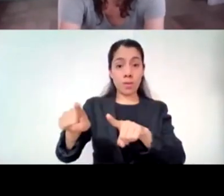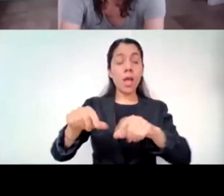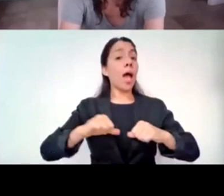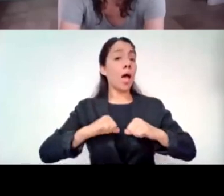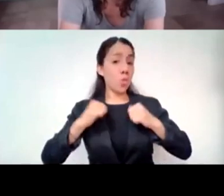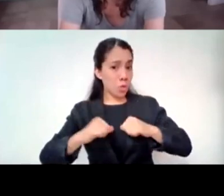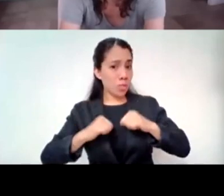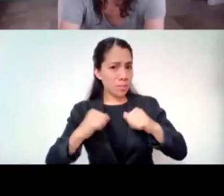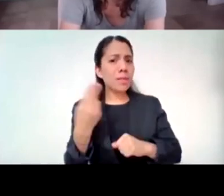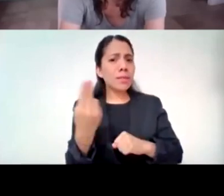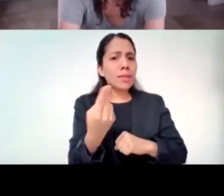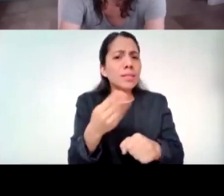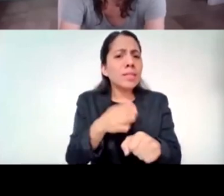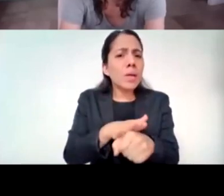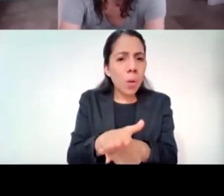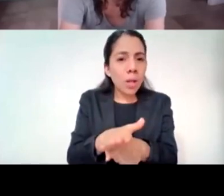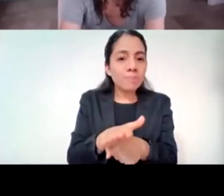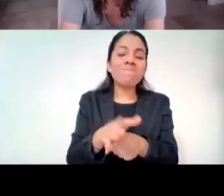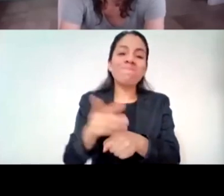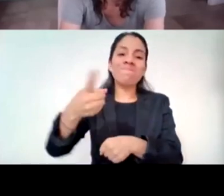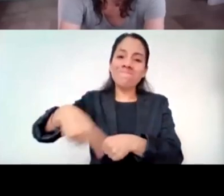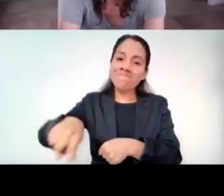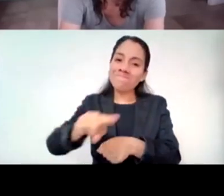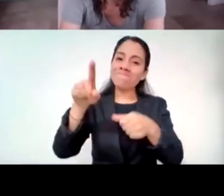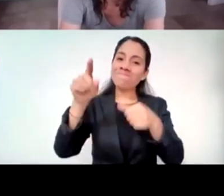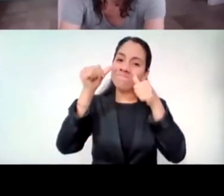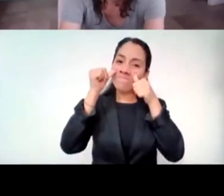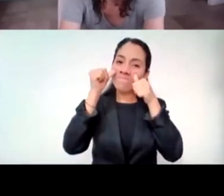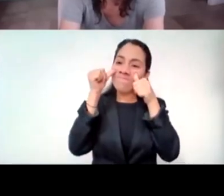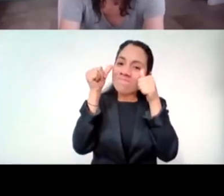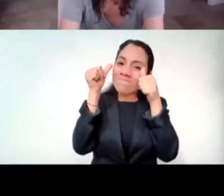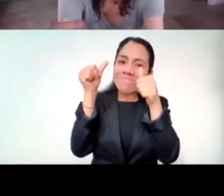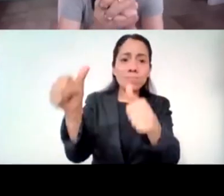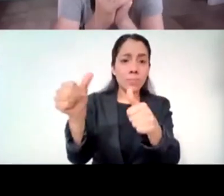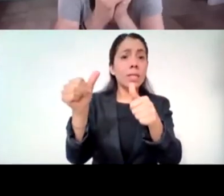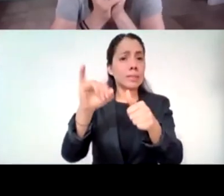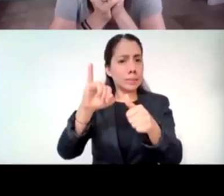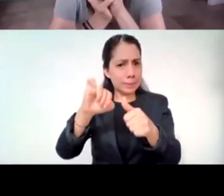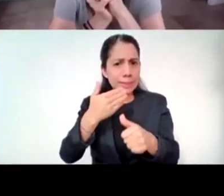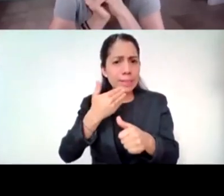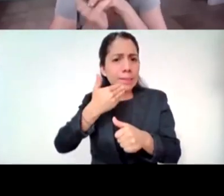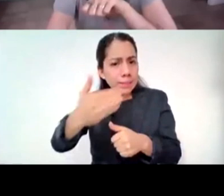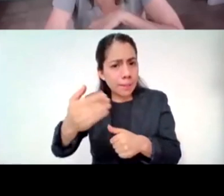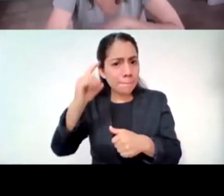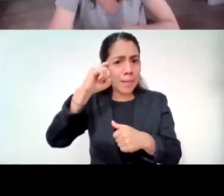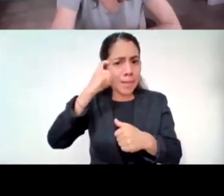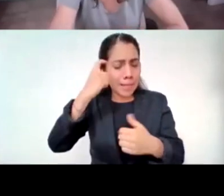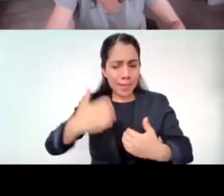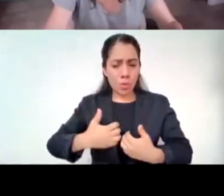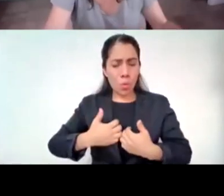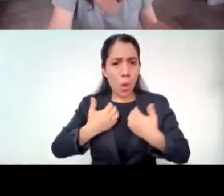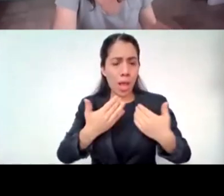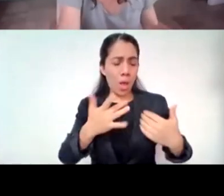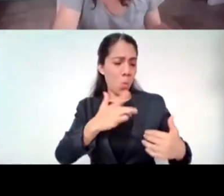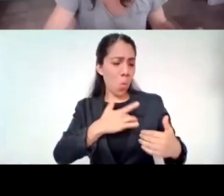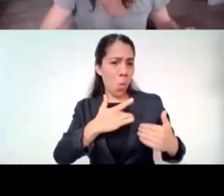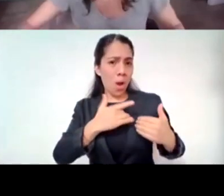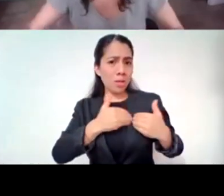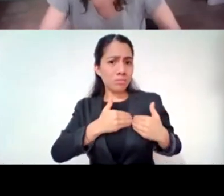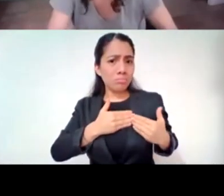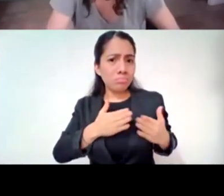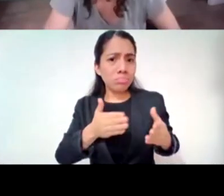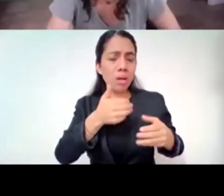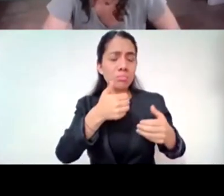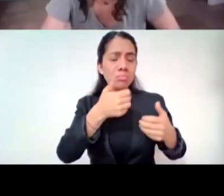Y que abran su corazón y que se vale que estén enojados al dolor y que expresen lo que les duele.